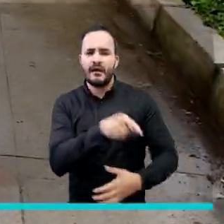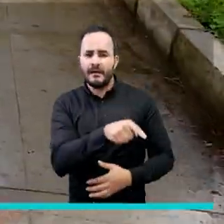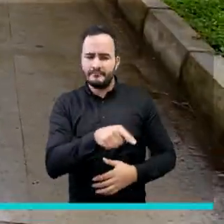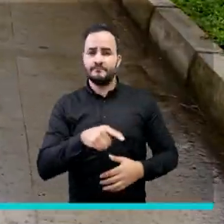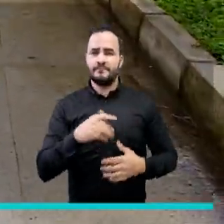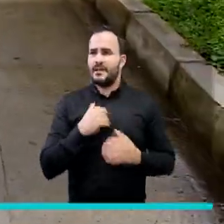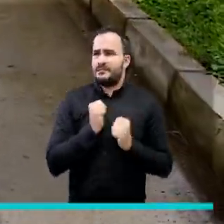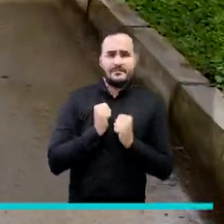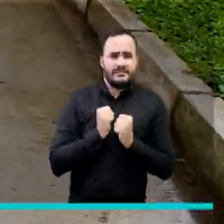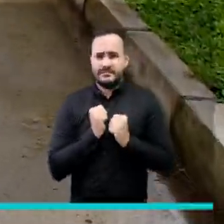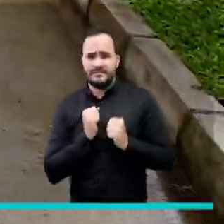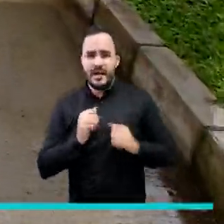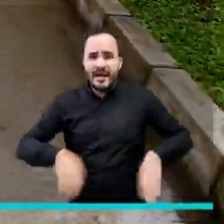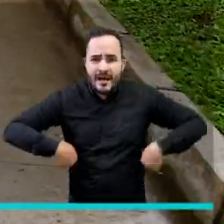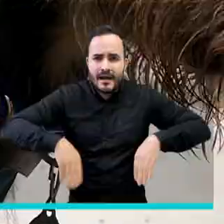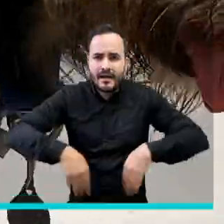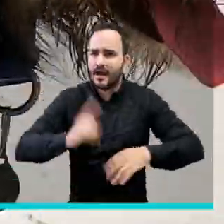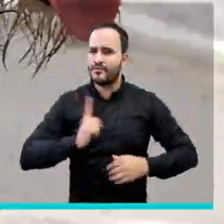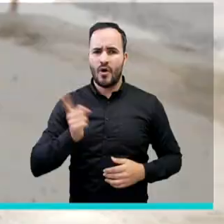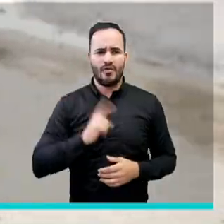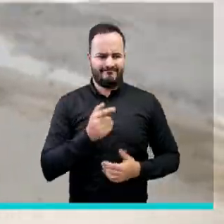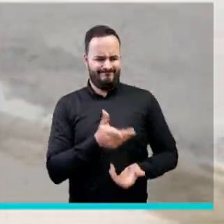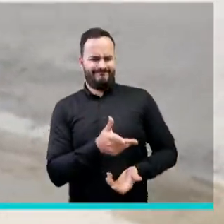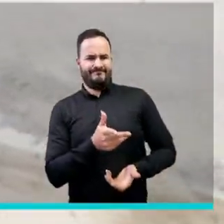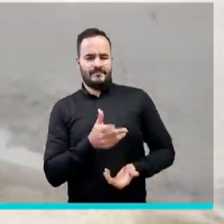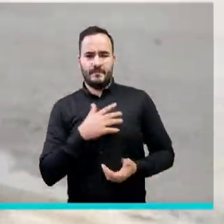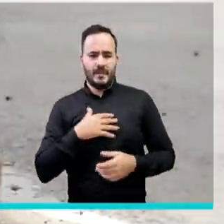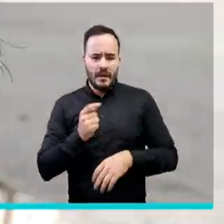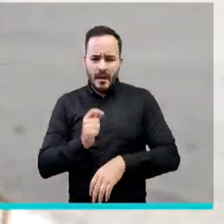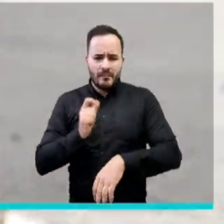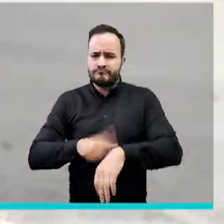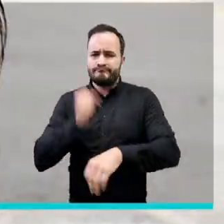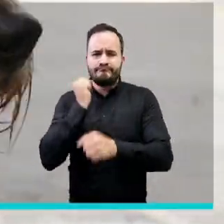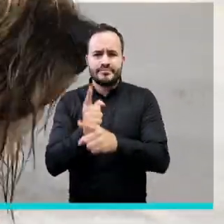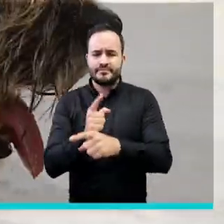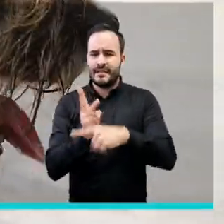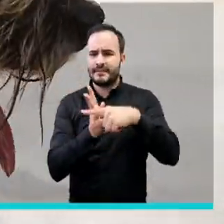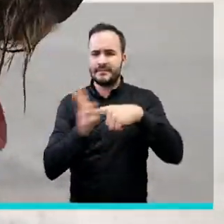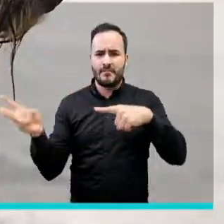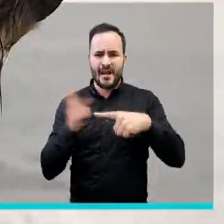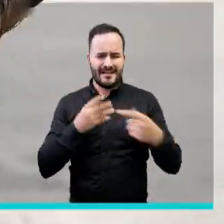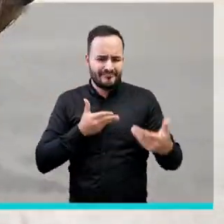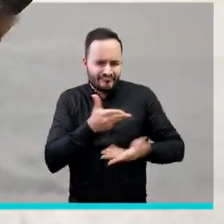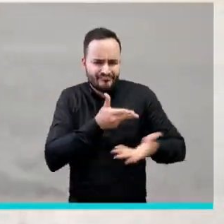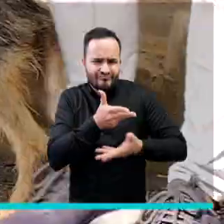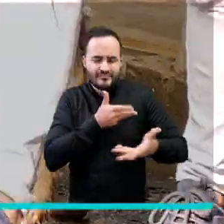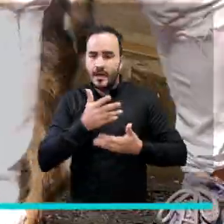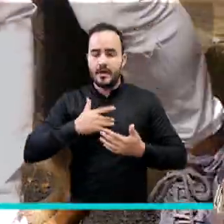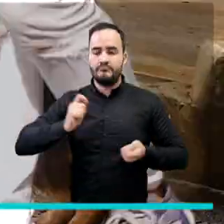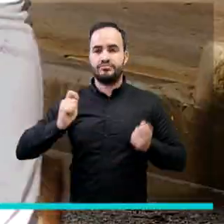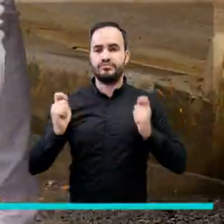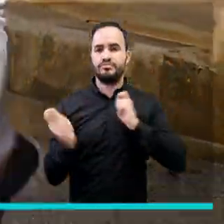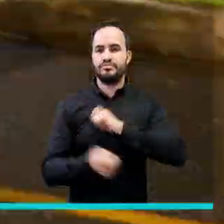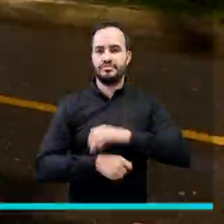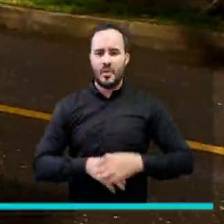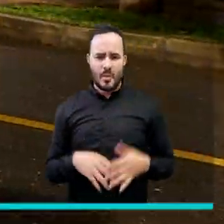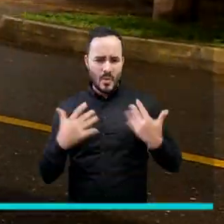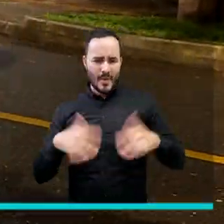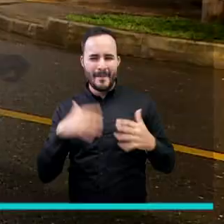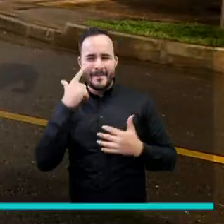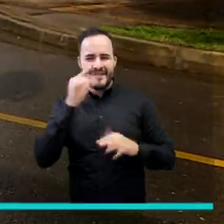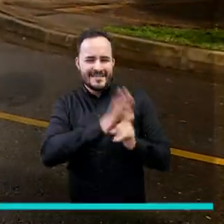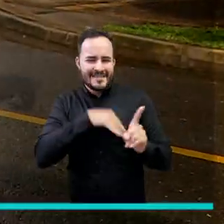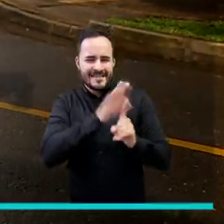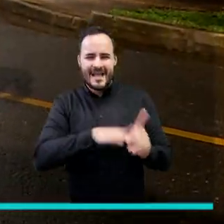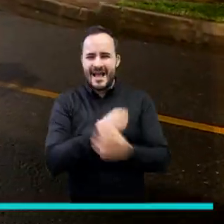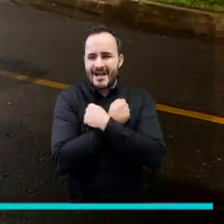calle a caminar ni siquiera porque ahí mismo se me tiraba pues encima. Y eso fue como en cuestión de tres semanitas que él despegó completamente, pues como que